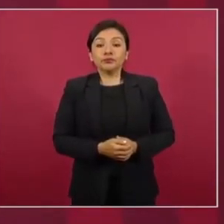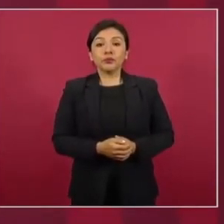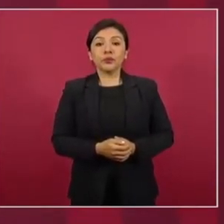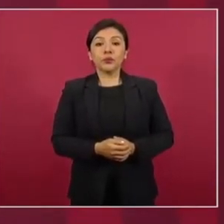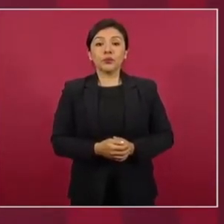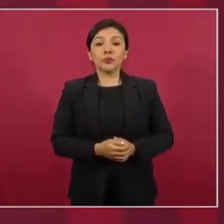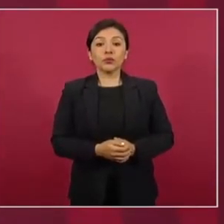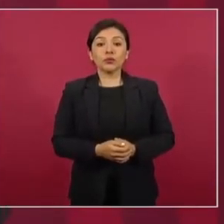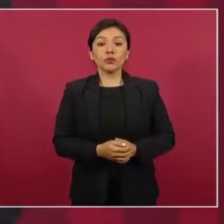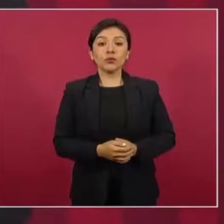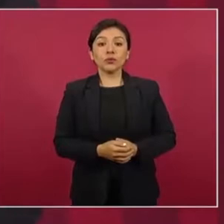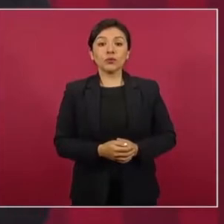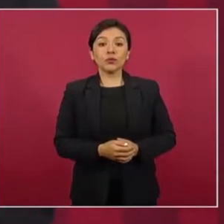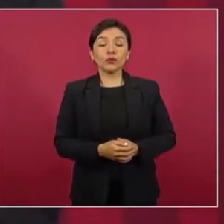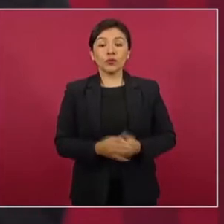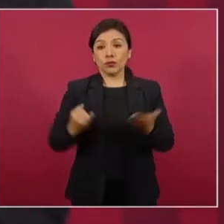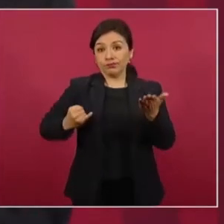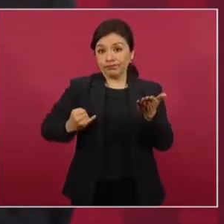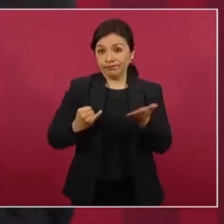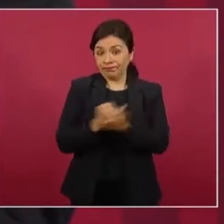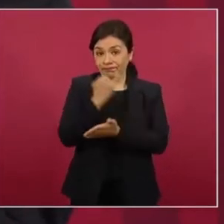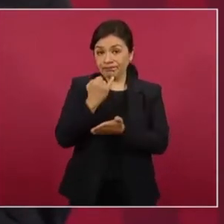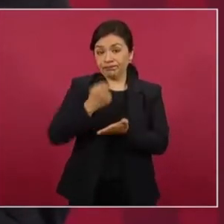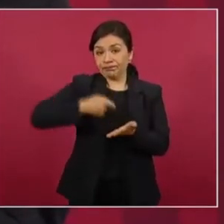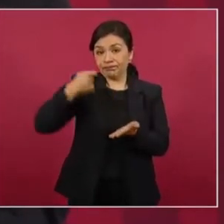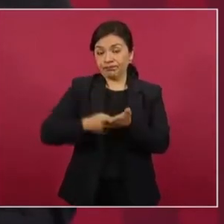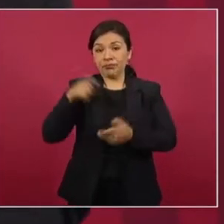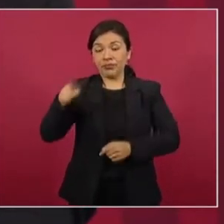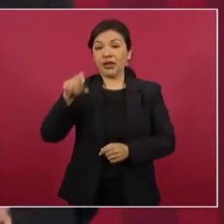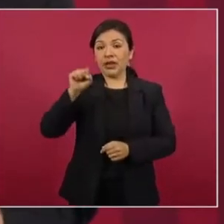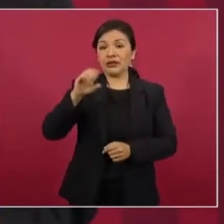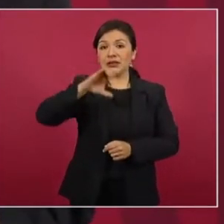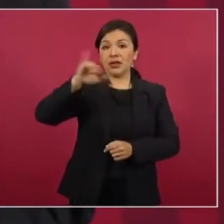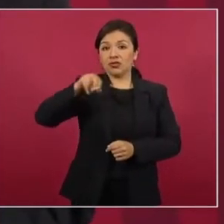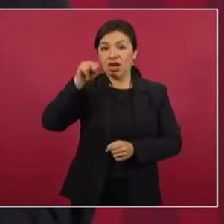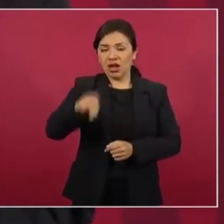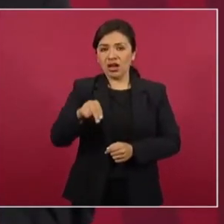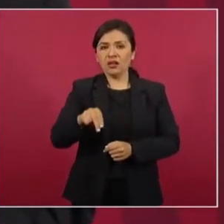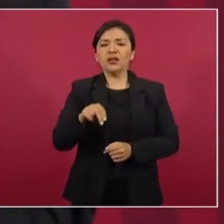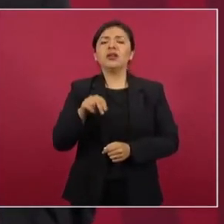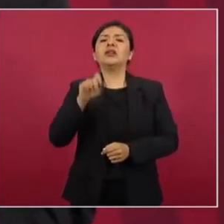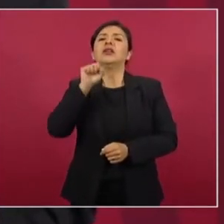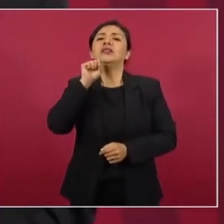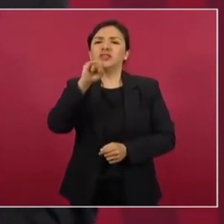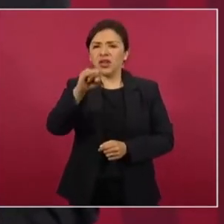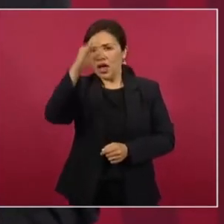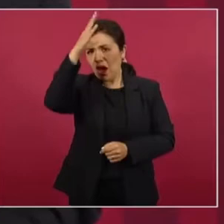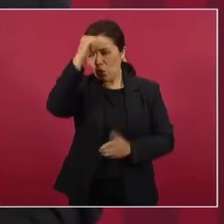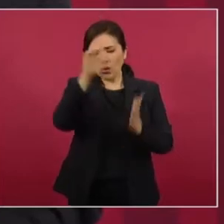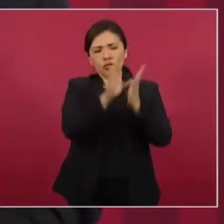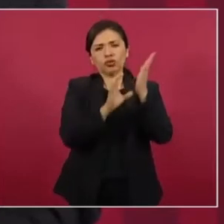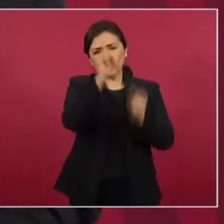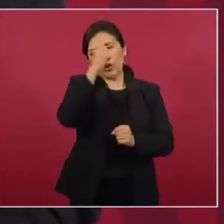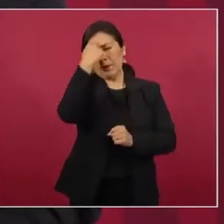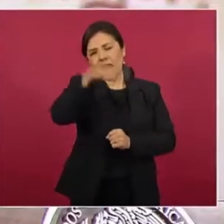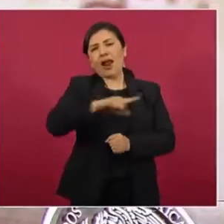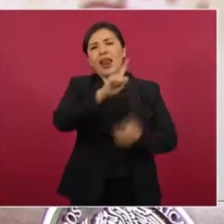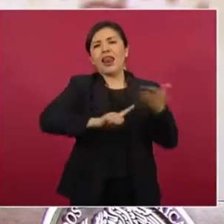de la Suprema Corte de declarar constitucional la ley eléctrica